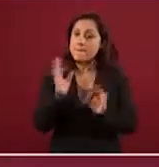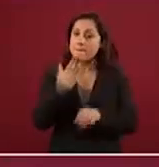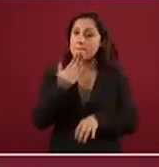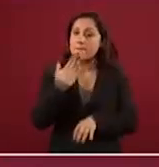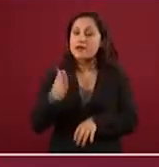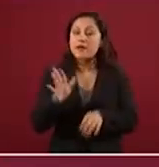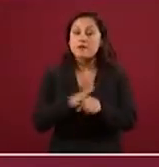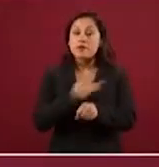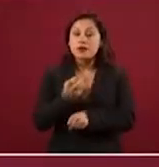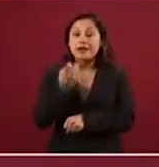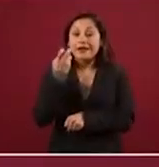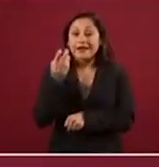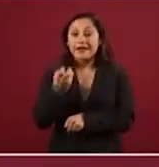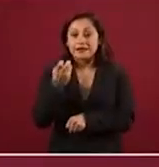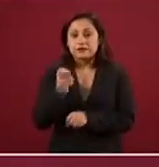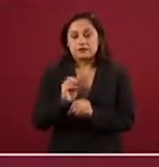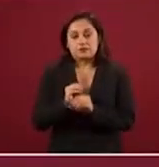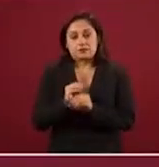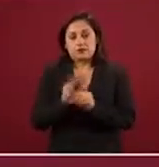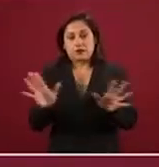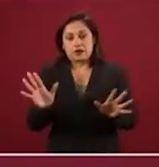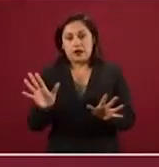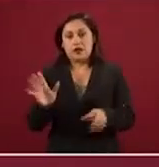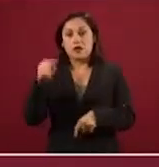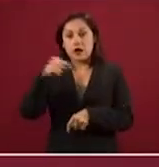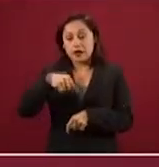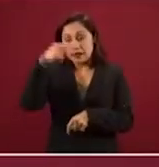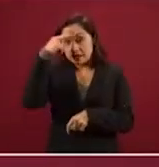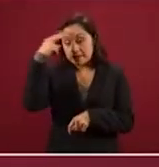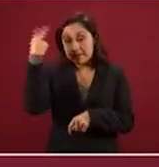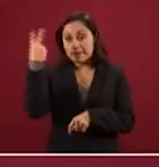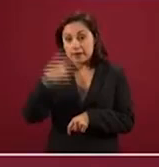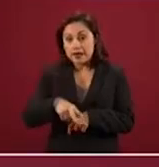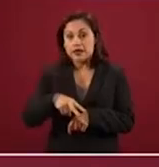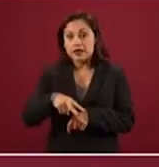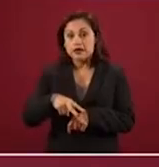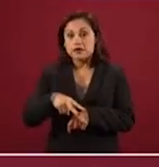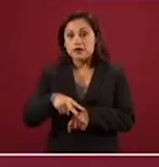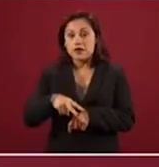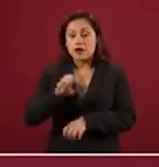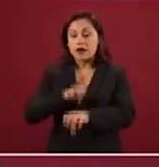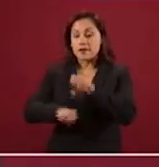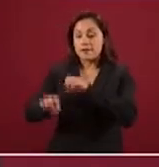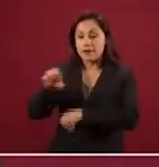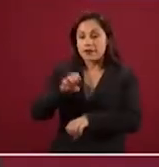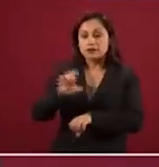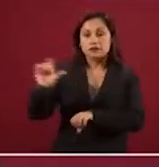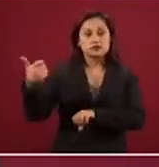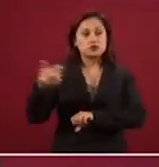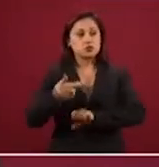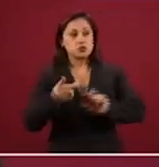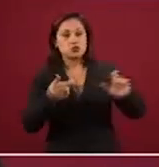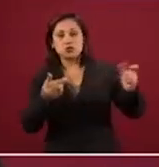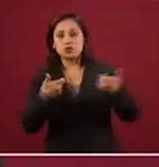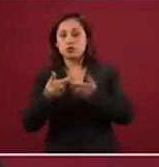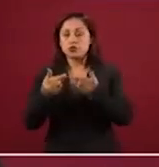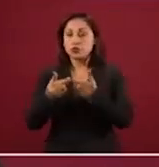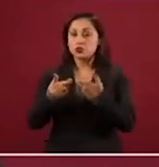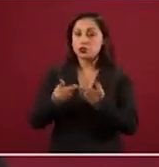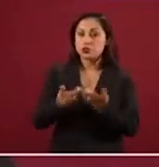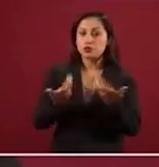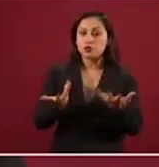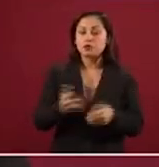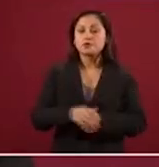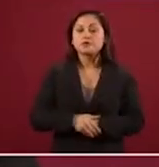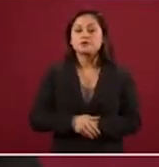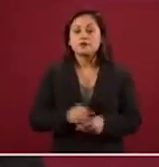muy relevante, como es obvio, en las inversiones y decisiones de las empresas. Segundo, ya se sabe cuáles son las reglas con las